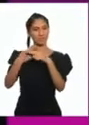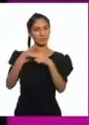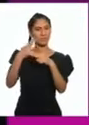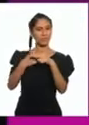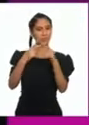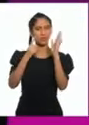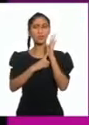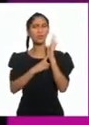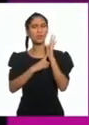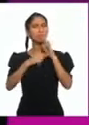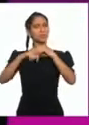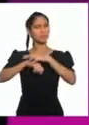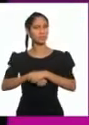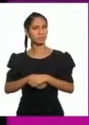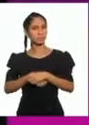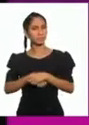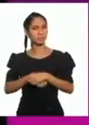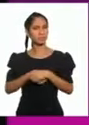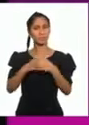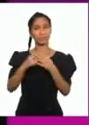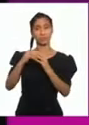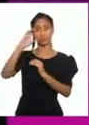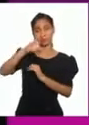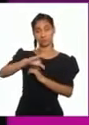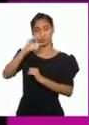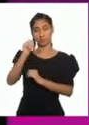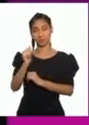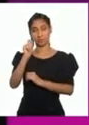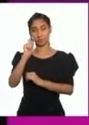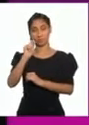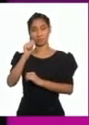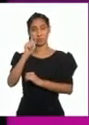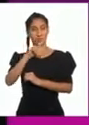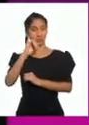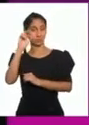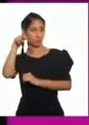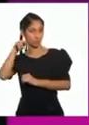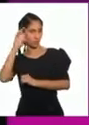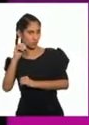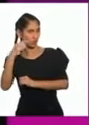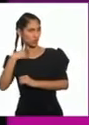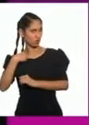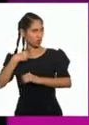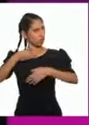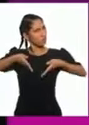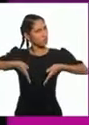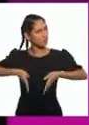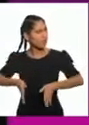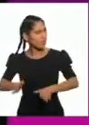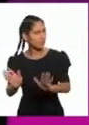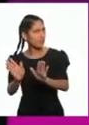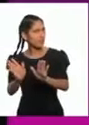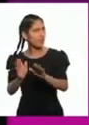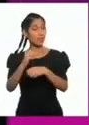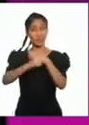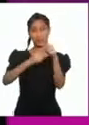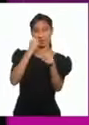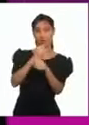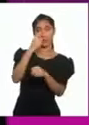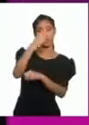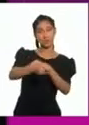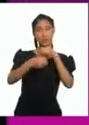llama Catalino Pompa Caja. Yo soy nacido en el año